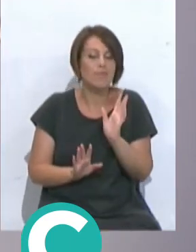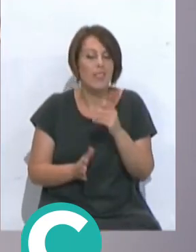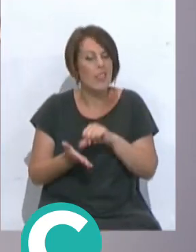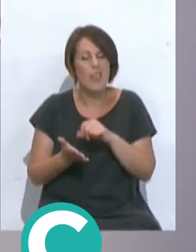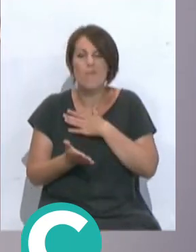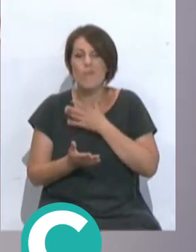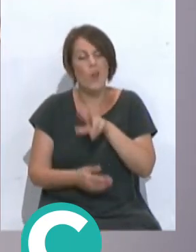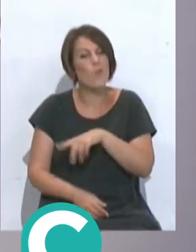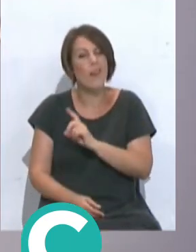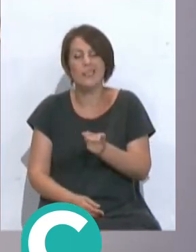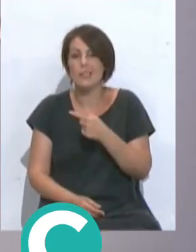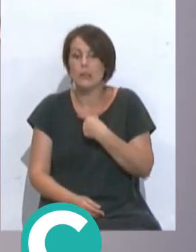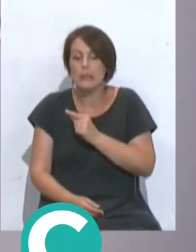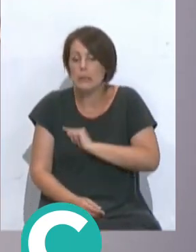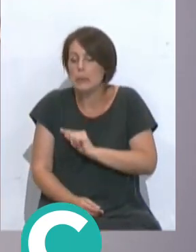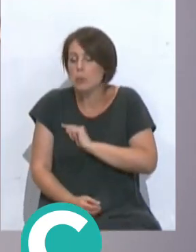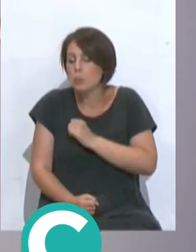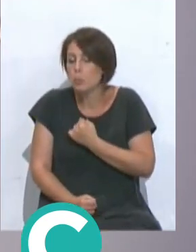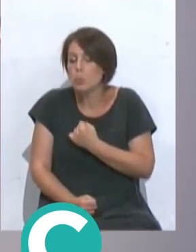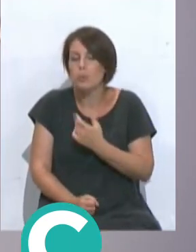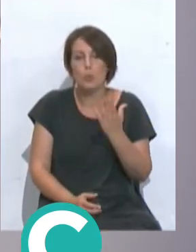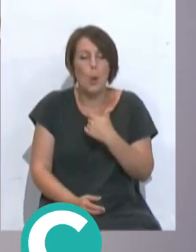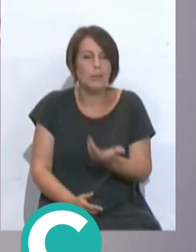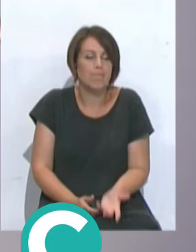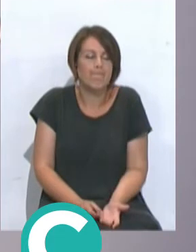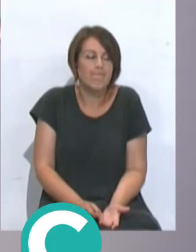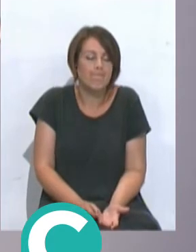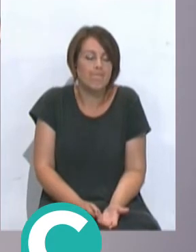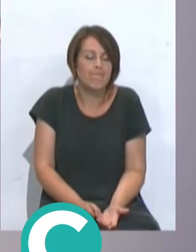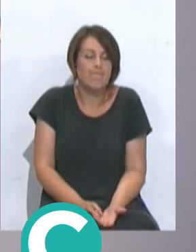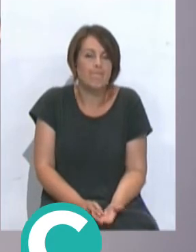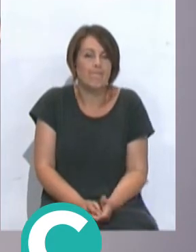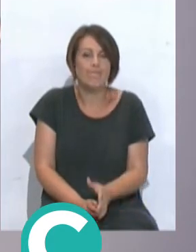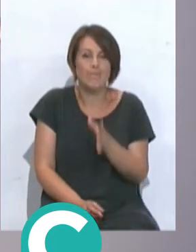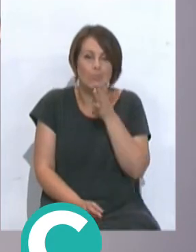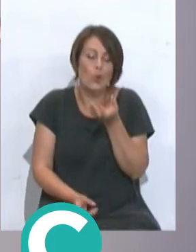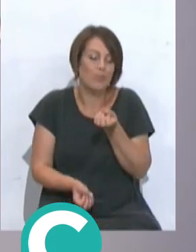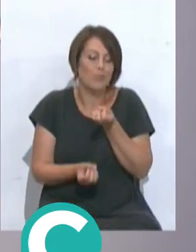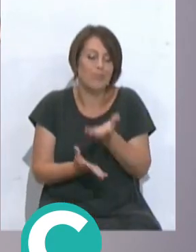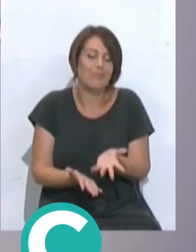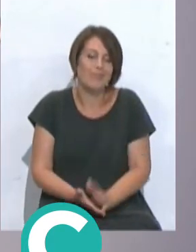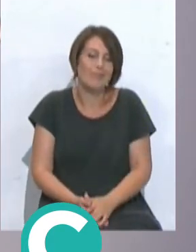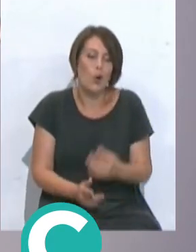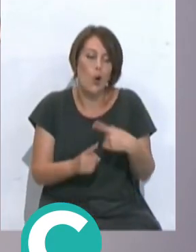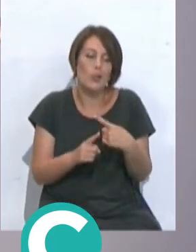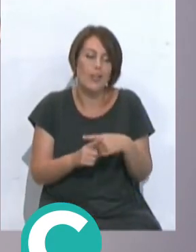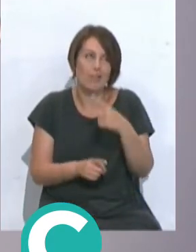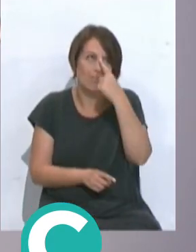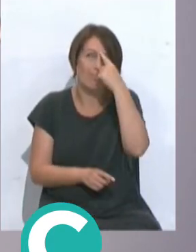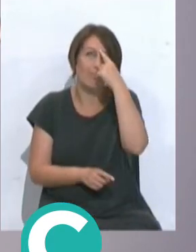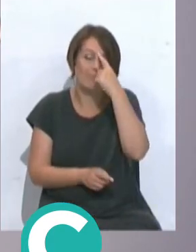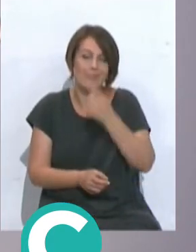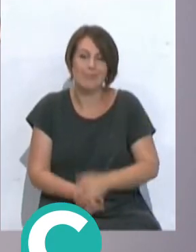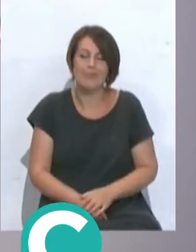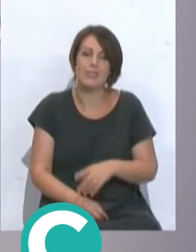ni en mi ciudad ni en tal ni tengo un sentimiento así grande pero bueno yo digo por soltar cosas que se me pasan por